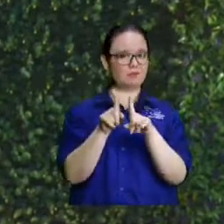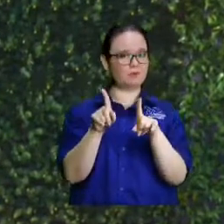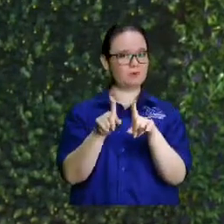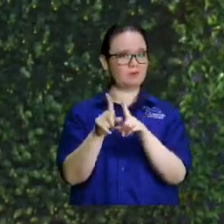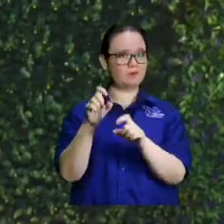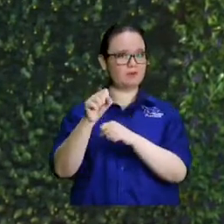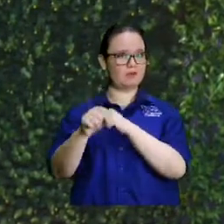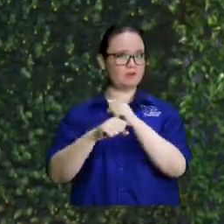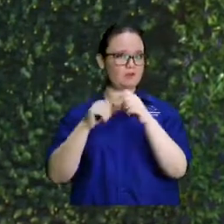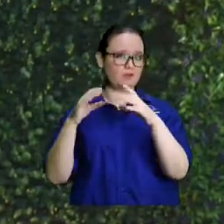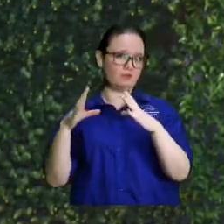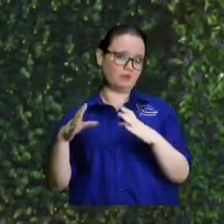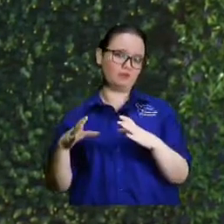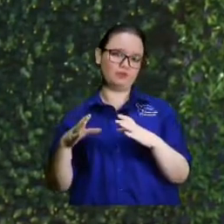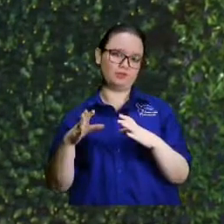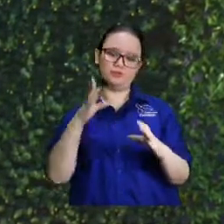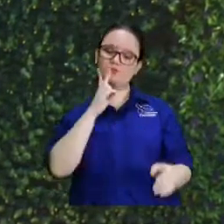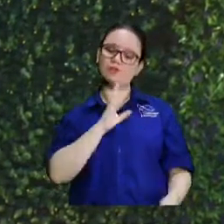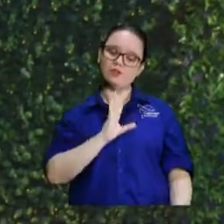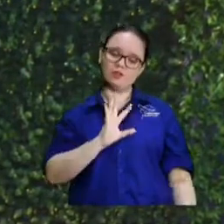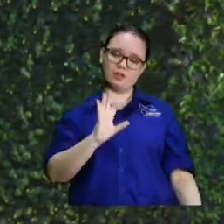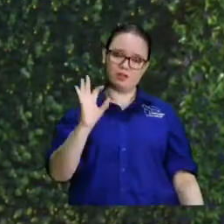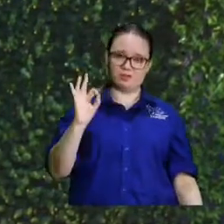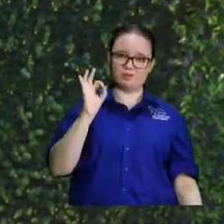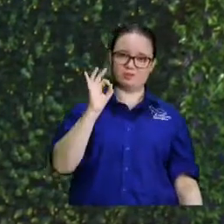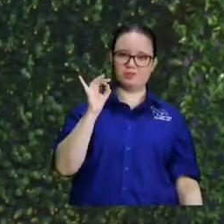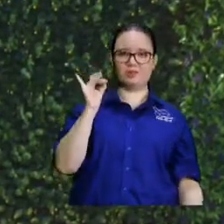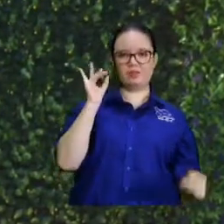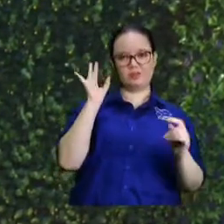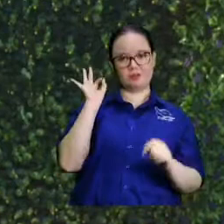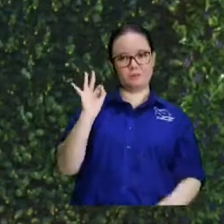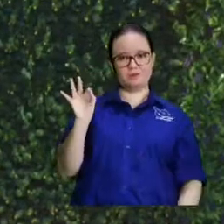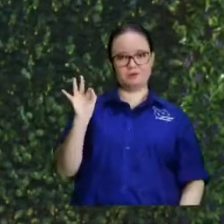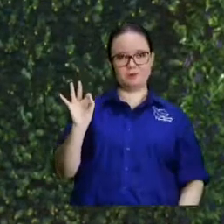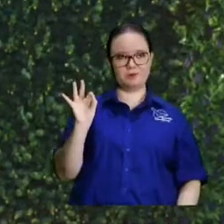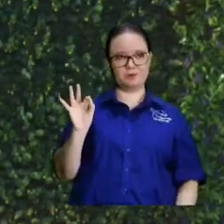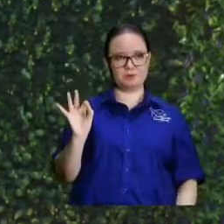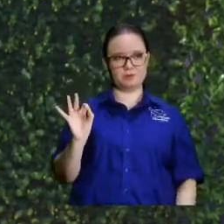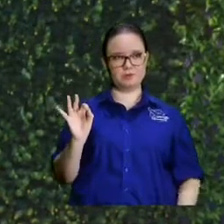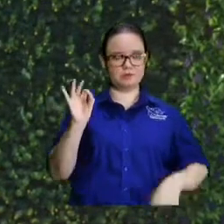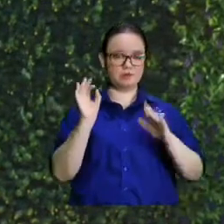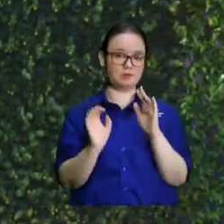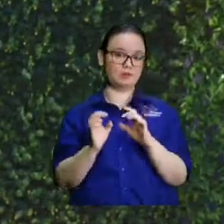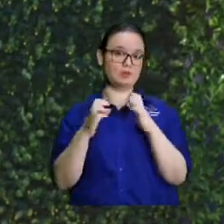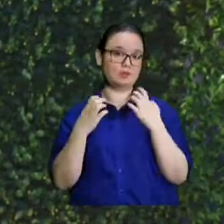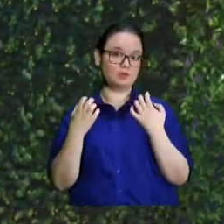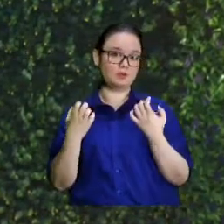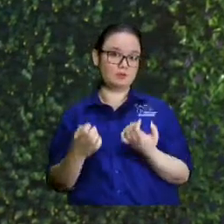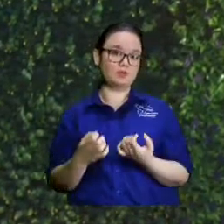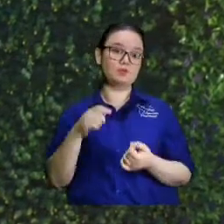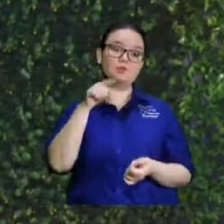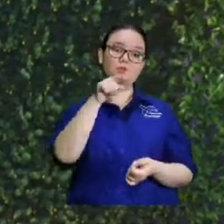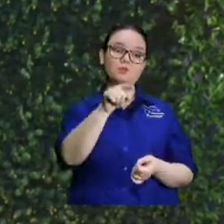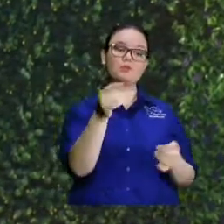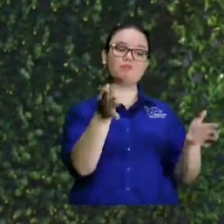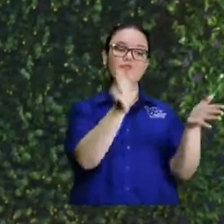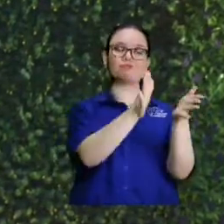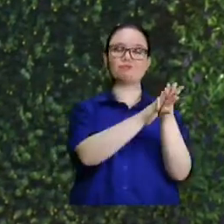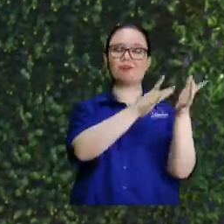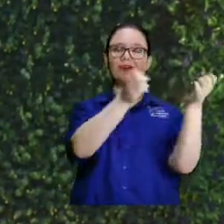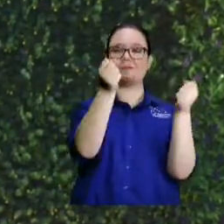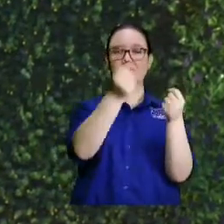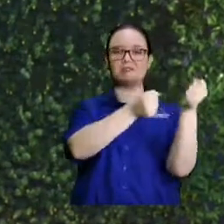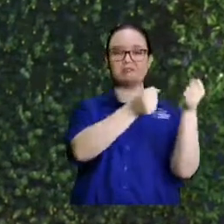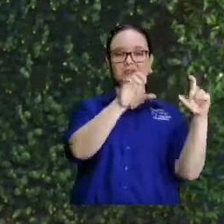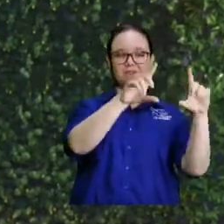se convierten en hijos espirituales entonces a mí me van a conocer por usted por eso si le puso el mesh a su carro por favor maneje con